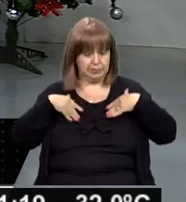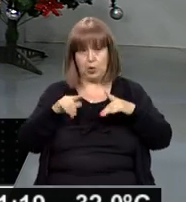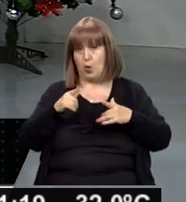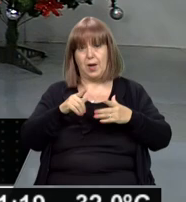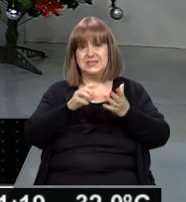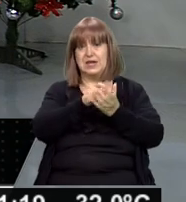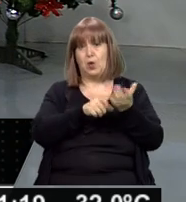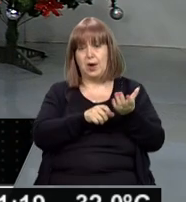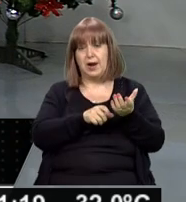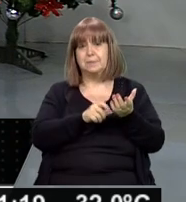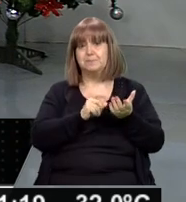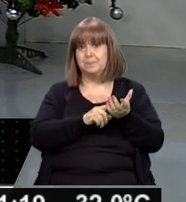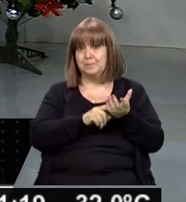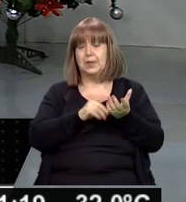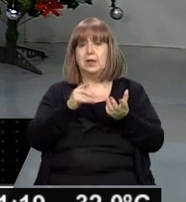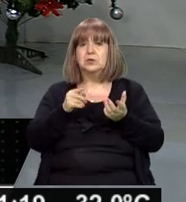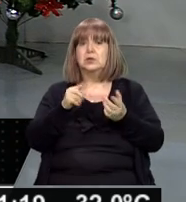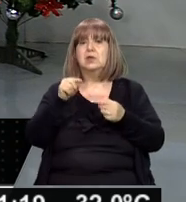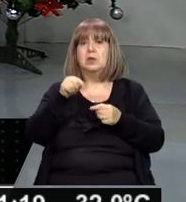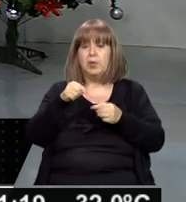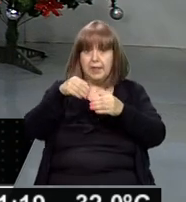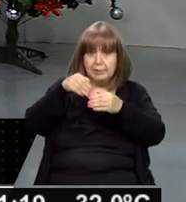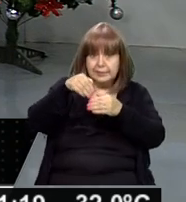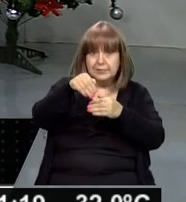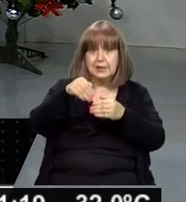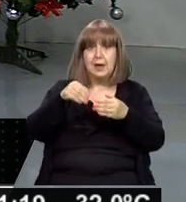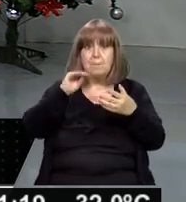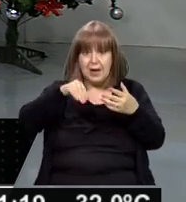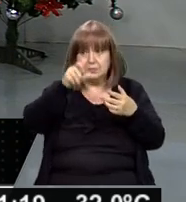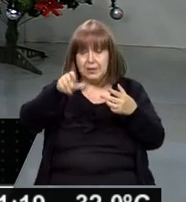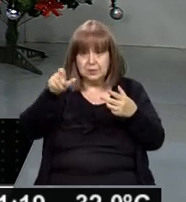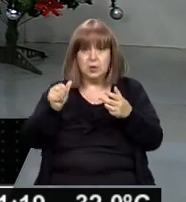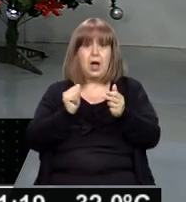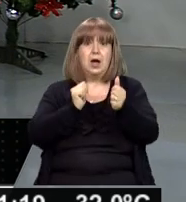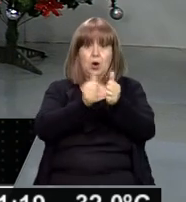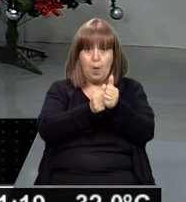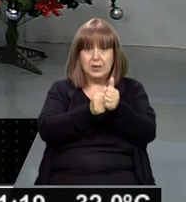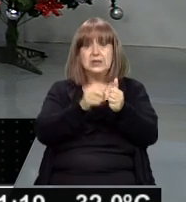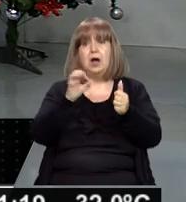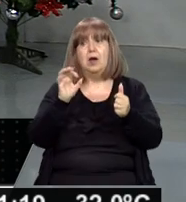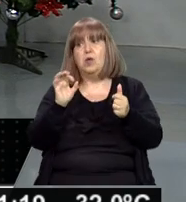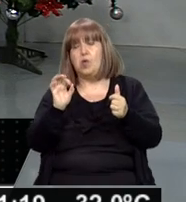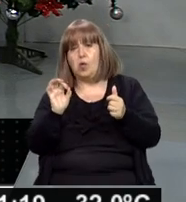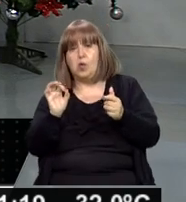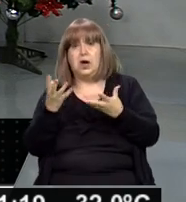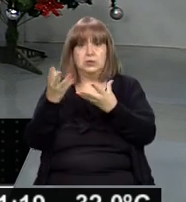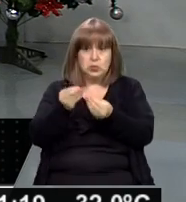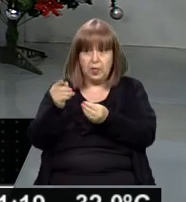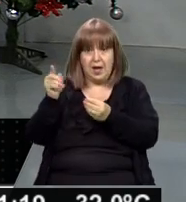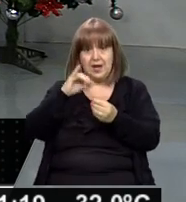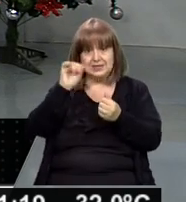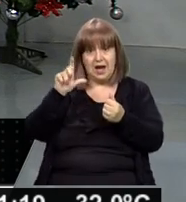tarde. Y a partir de allí, bueno, determinar si existe la participación de más personas, como bien decía, y bueno, finalmente